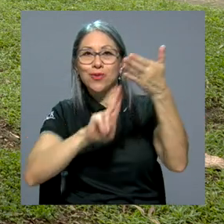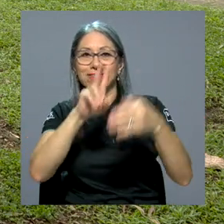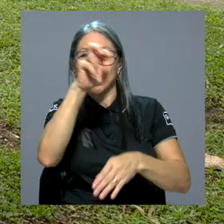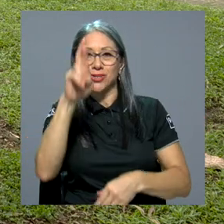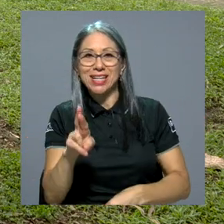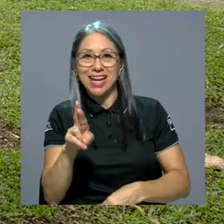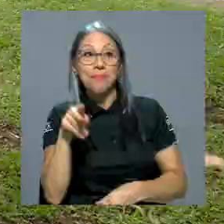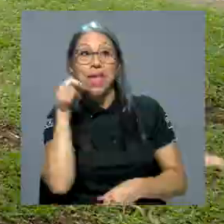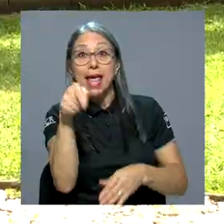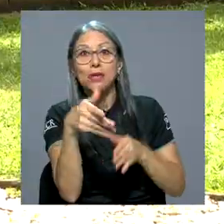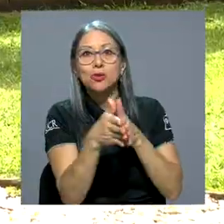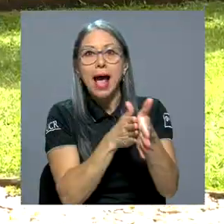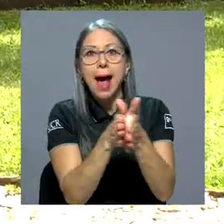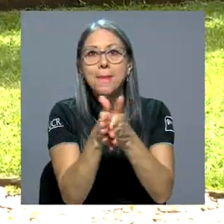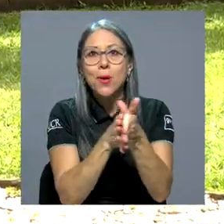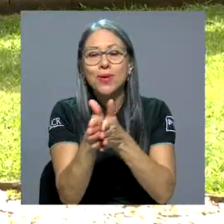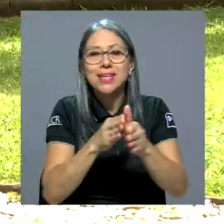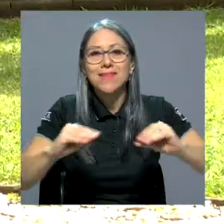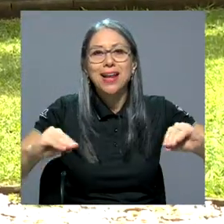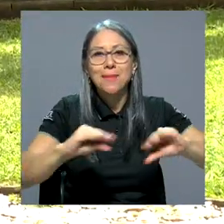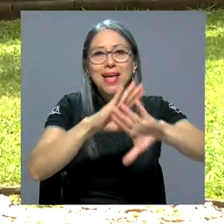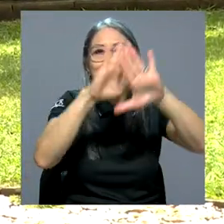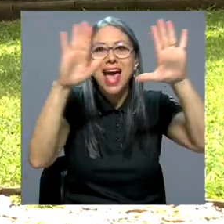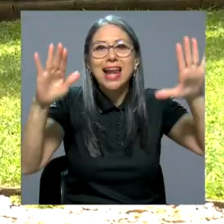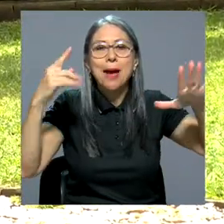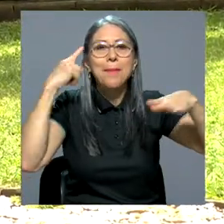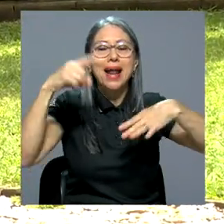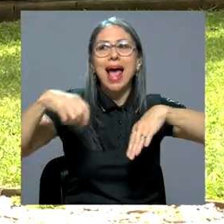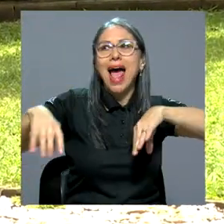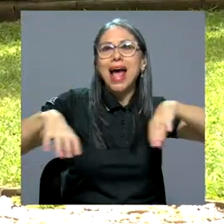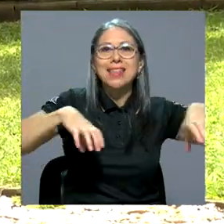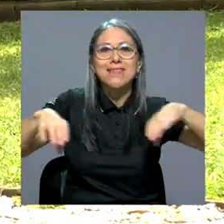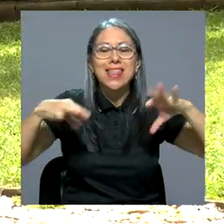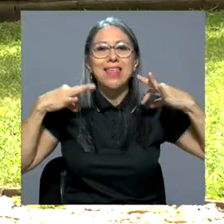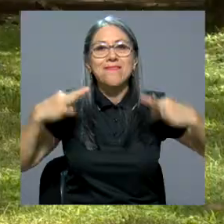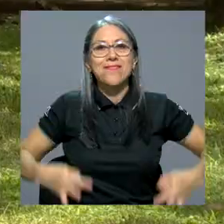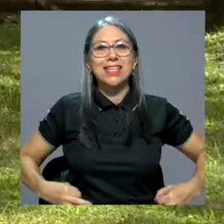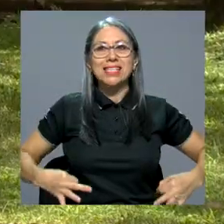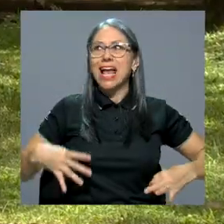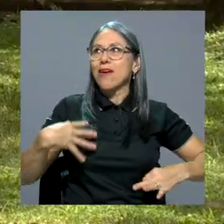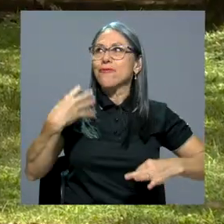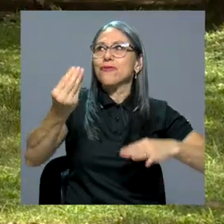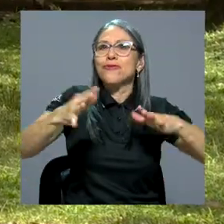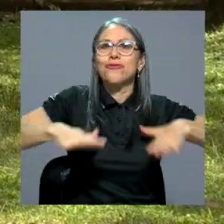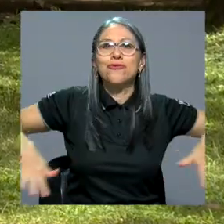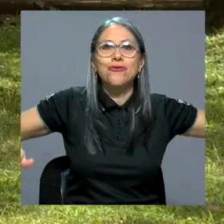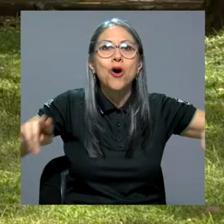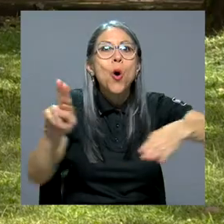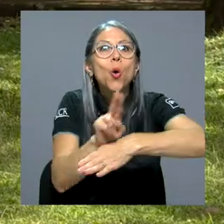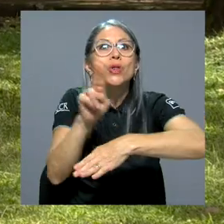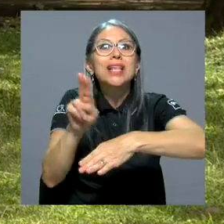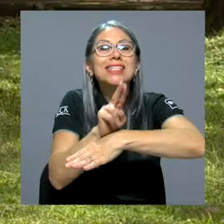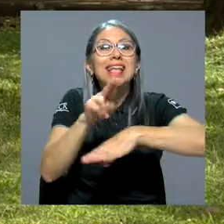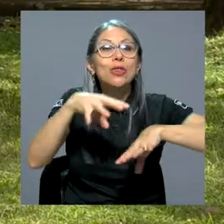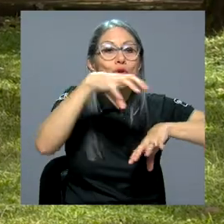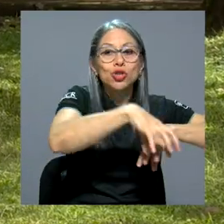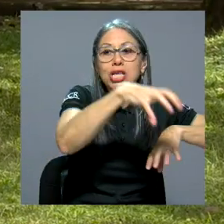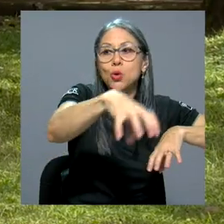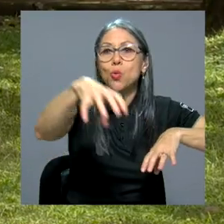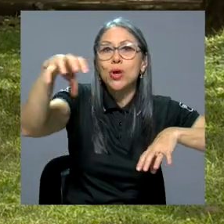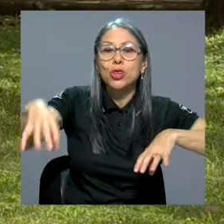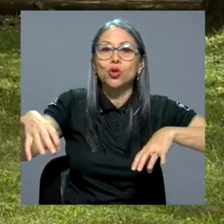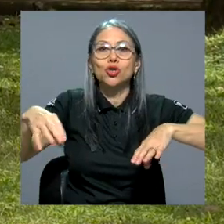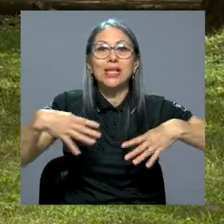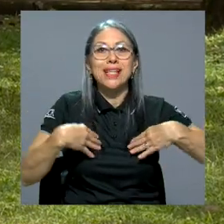Rica. Ellos aprovechaban la mañana para realizar actividad física al aire libre. Estaban utilizando